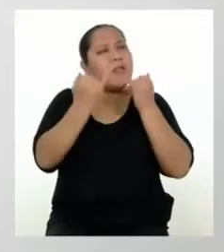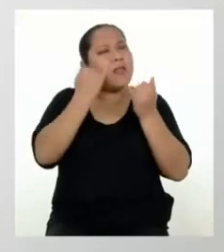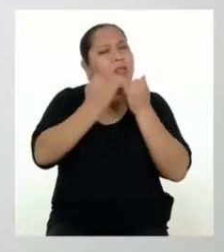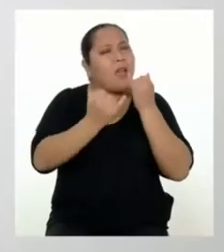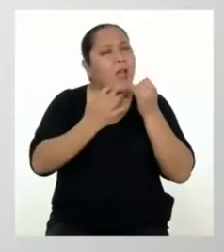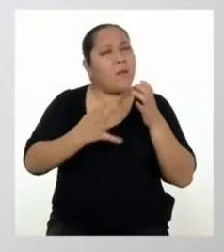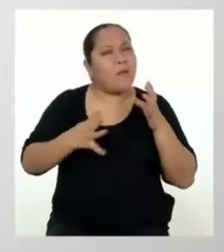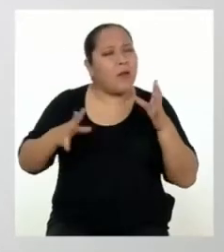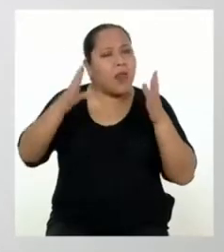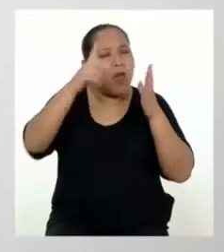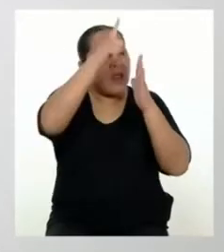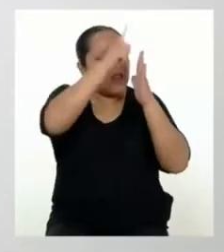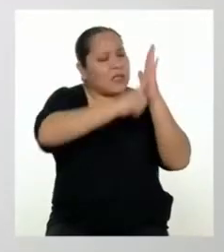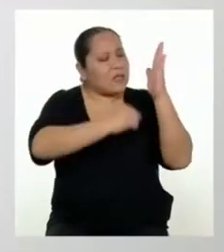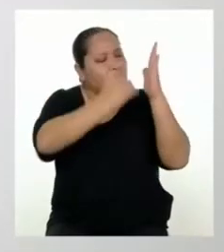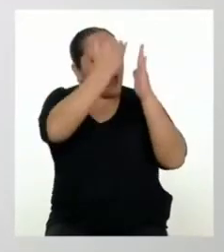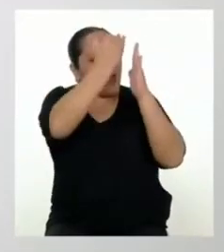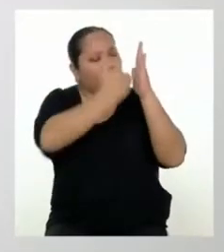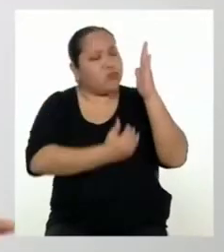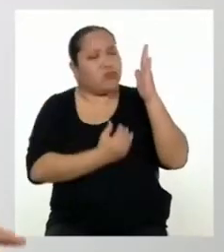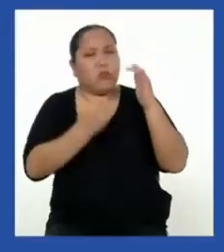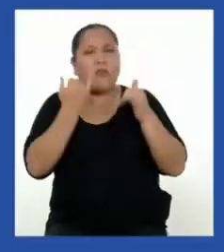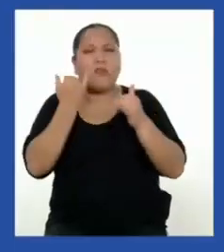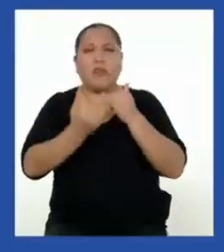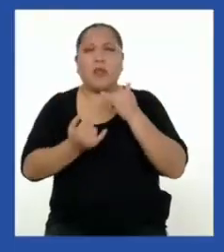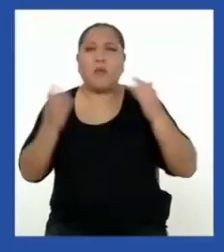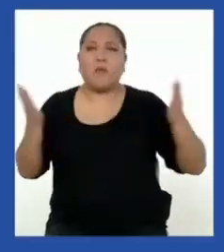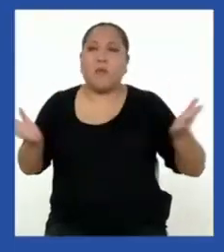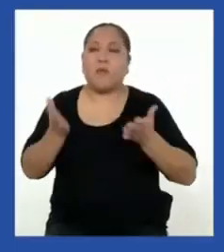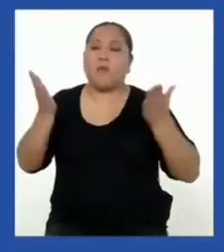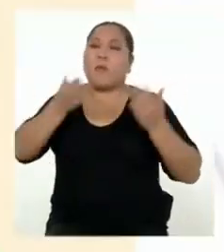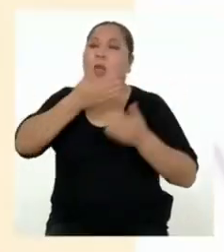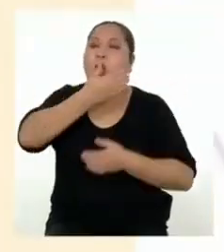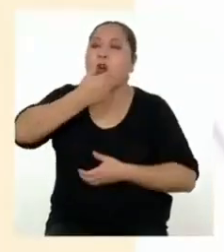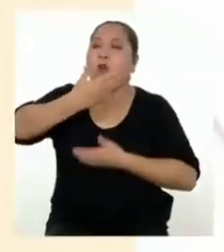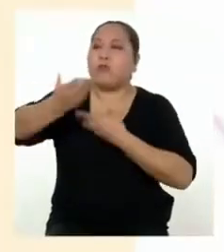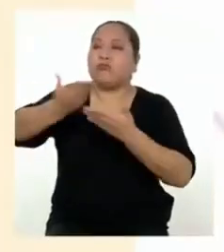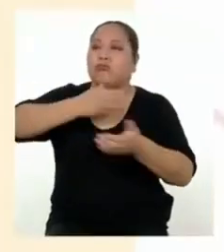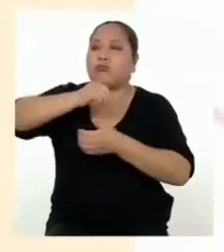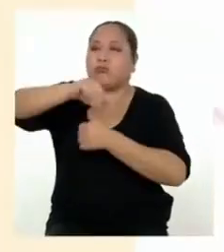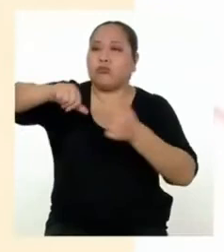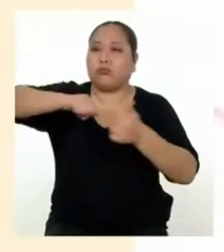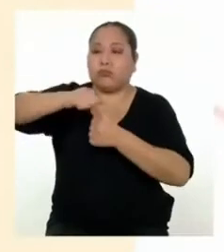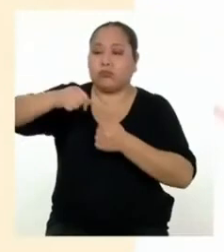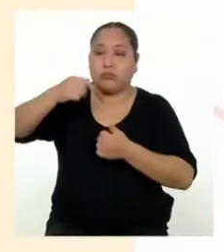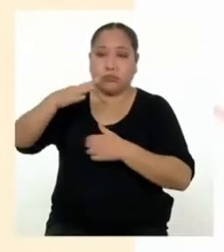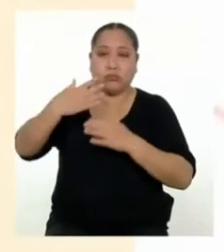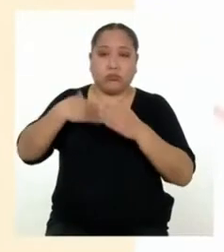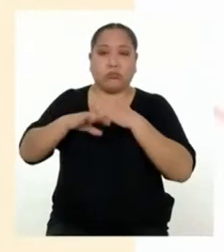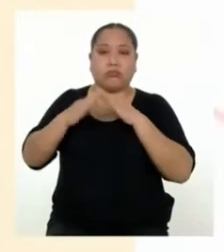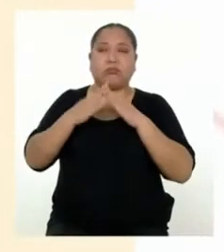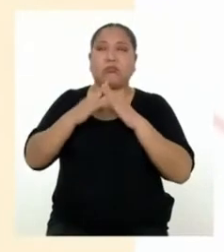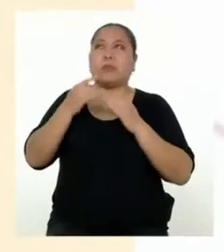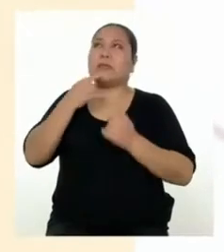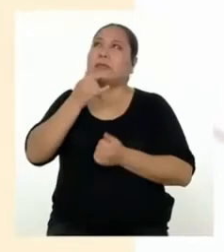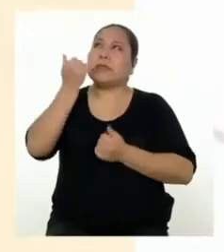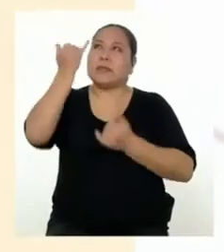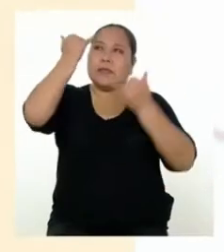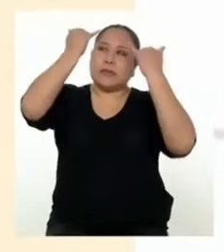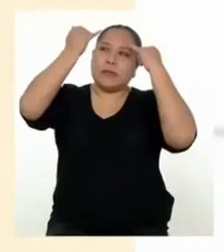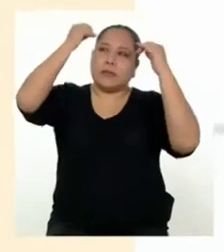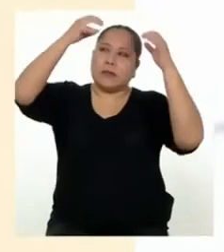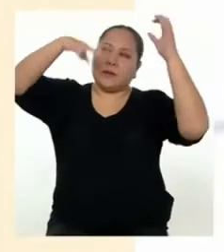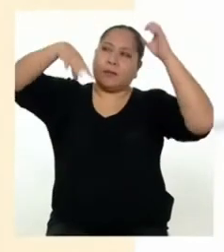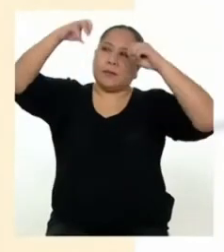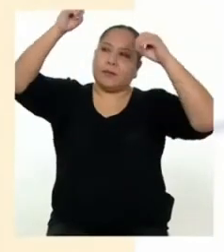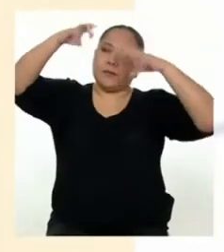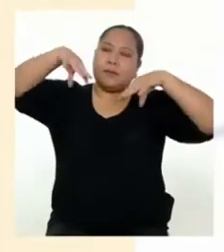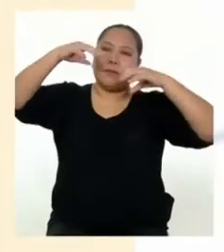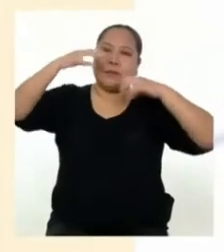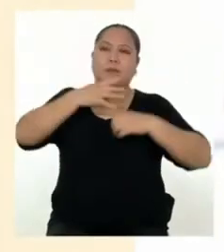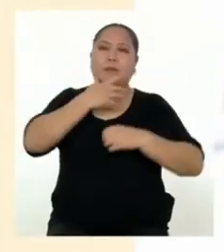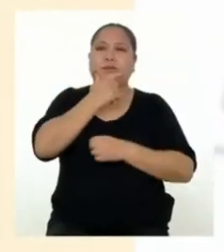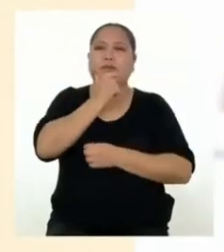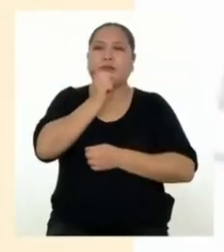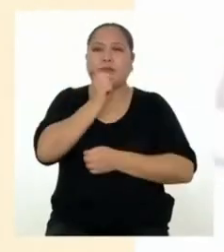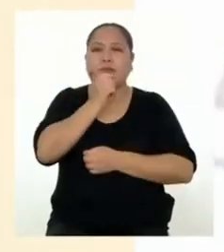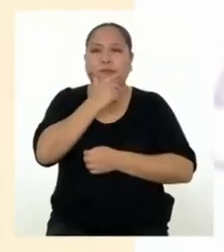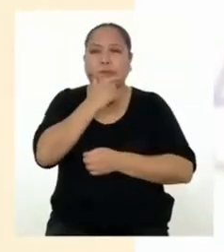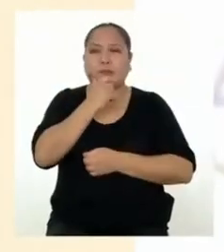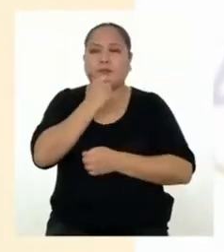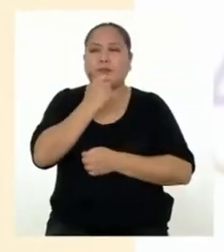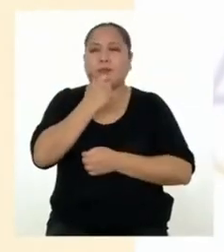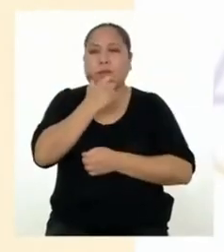listado de acuerdos para promover una mejor convivencia en el hogar? A modo de lluvia de ideas, estaba pensando en lo siguiente, profesora.